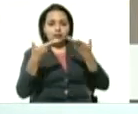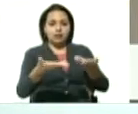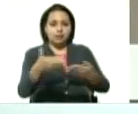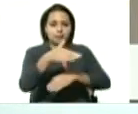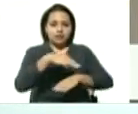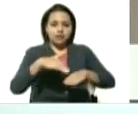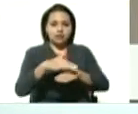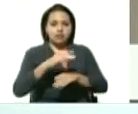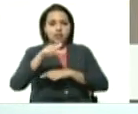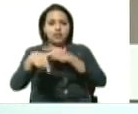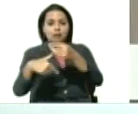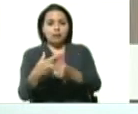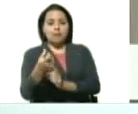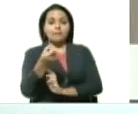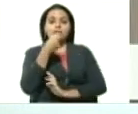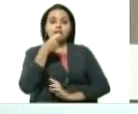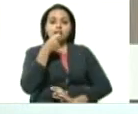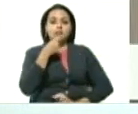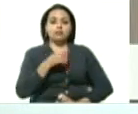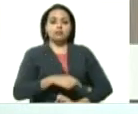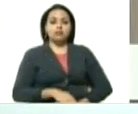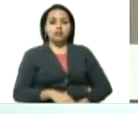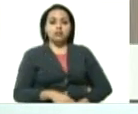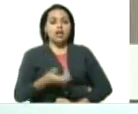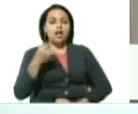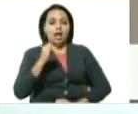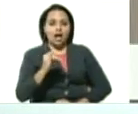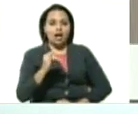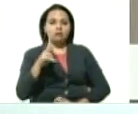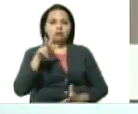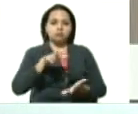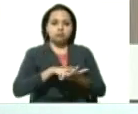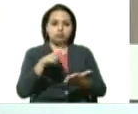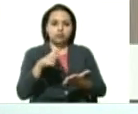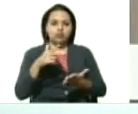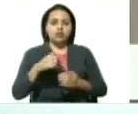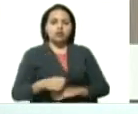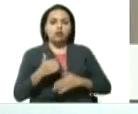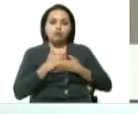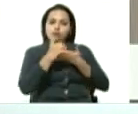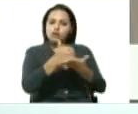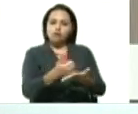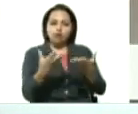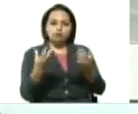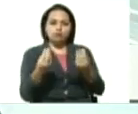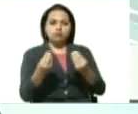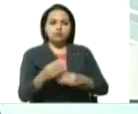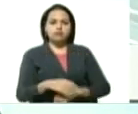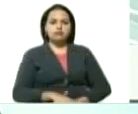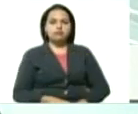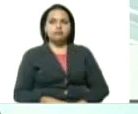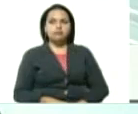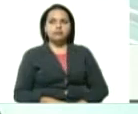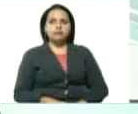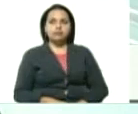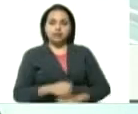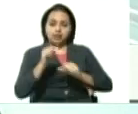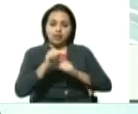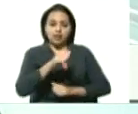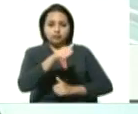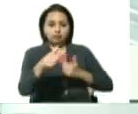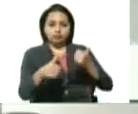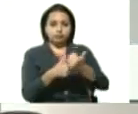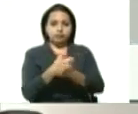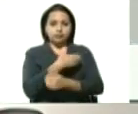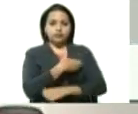porque luego este medicamento en efecto ha sido reconocido como uno de gran eficiencia así es presidente la